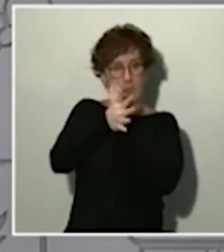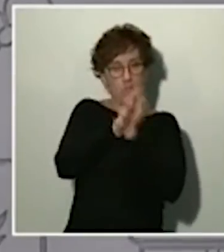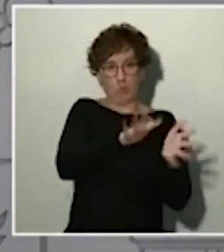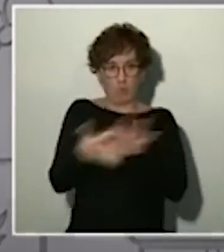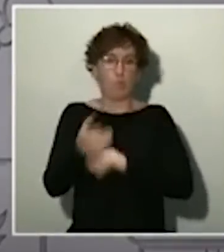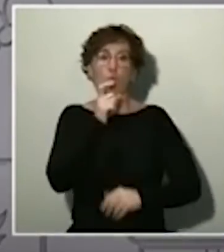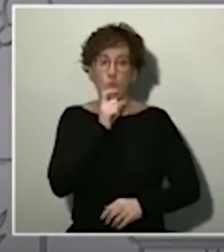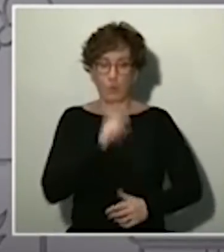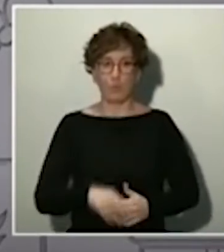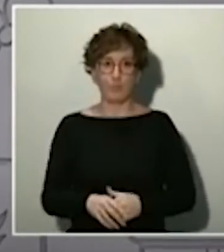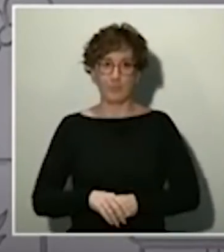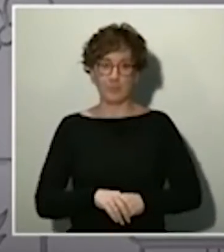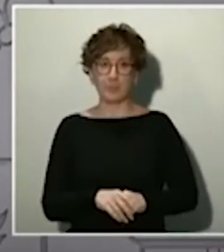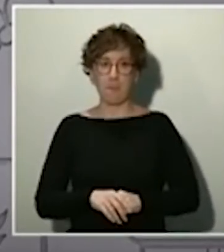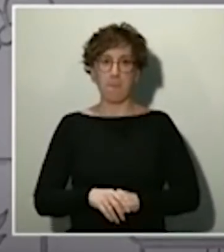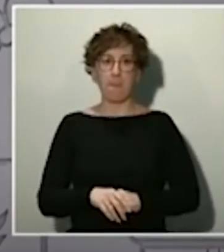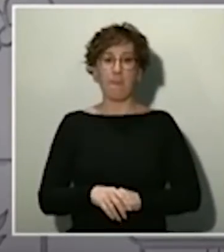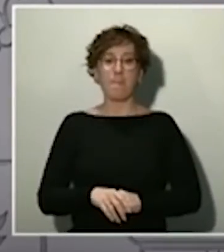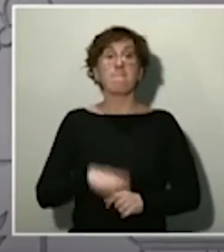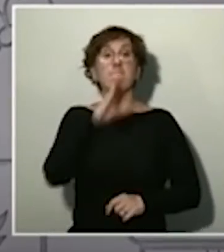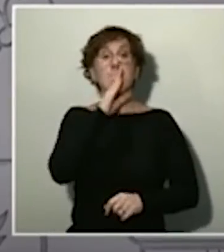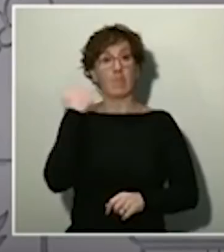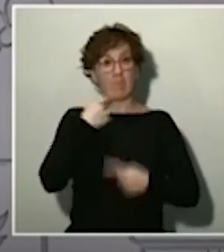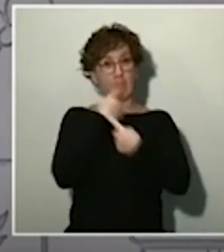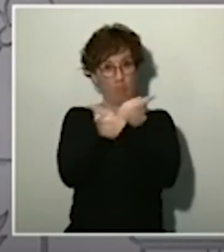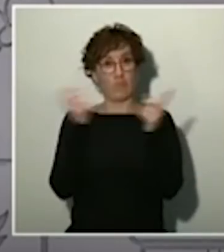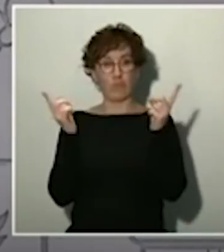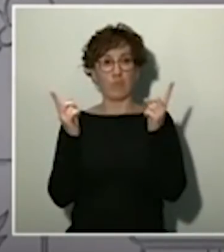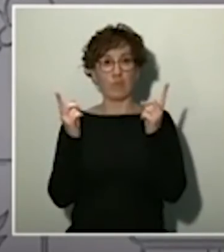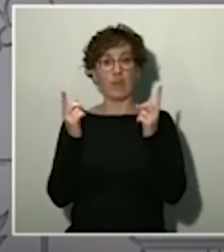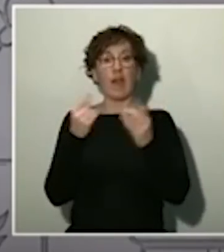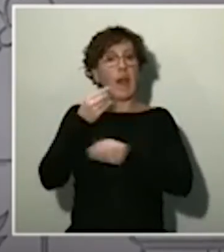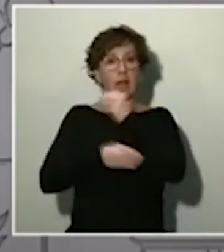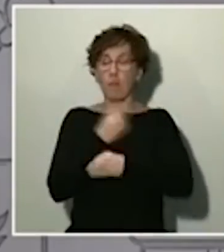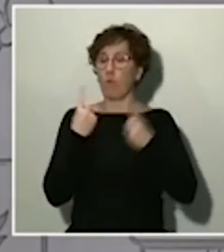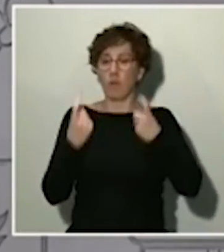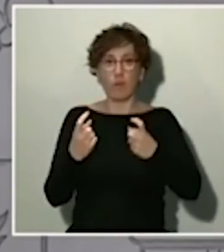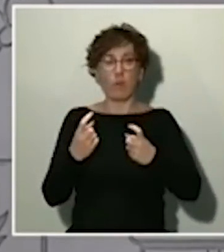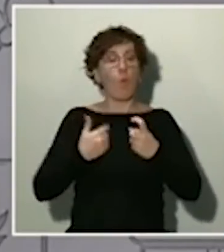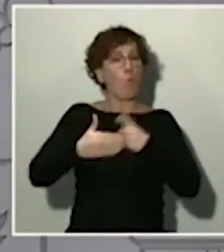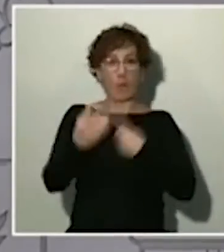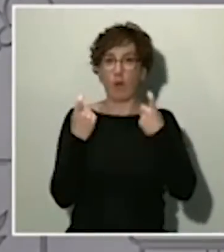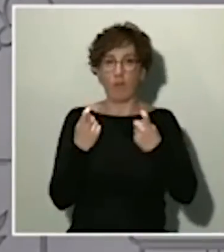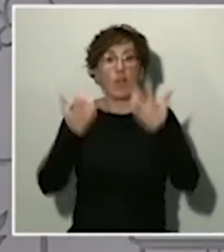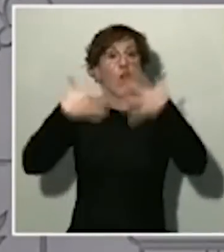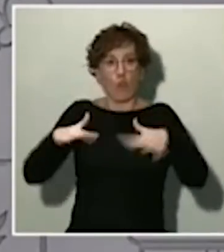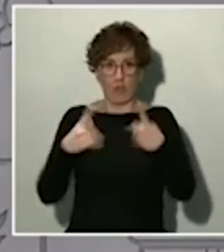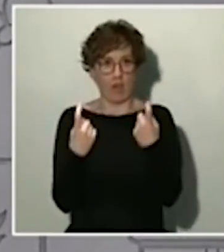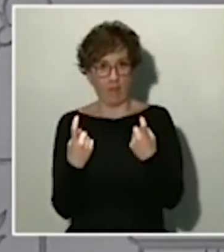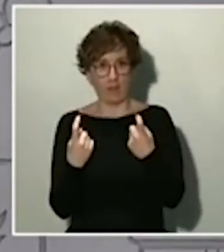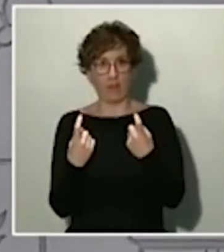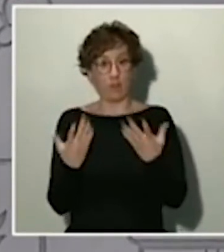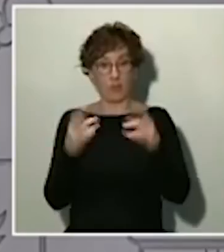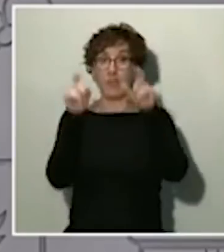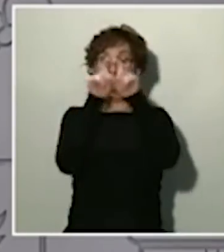Dijimos que haríamos lo que hiciera falta, cuando hiciera falta y donde hiciera falta. Las empresas y el conjunto de nuestro tejido